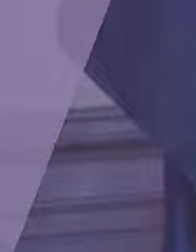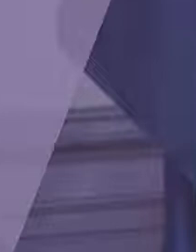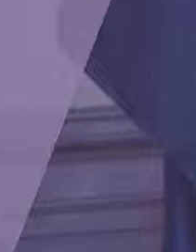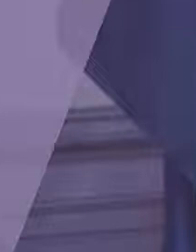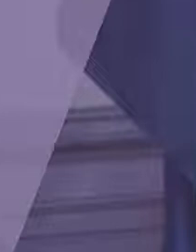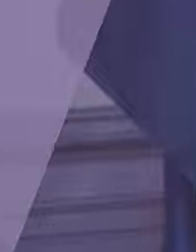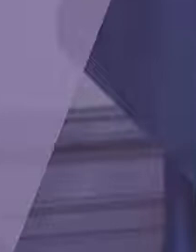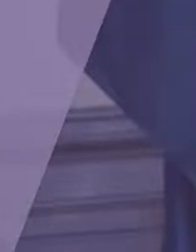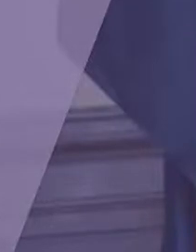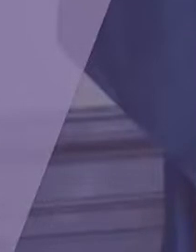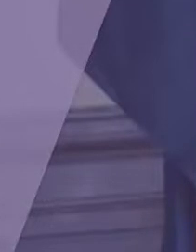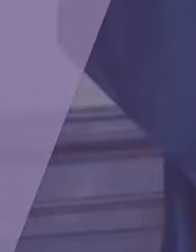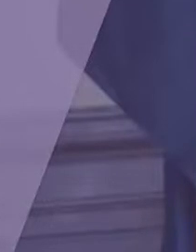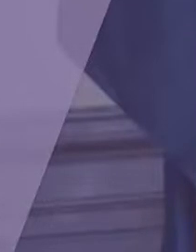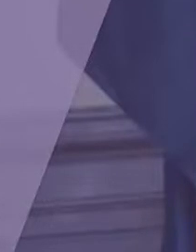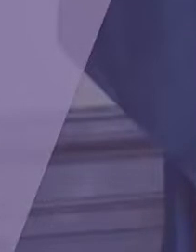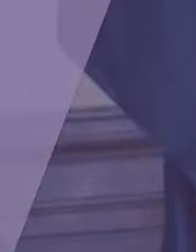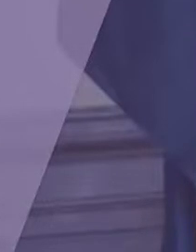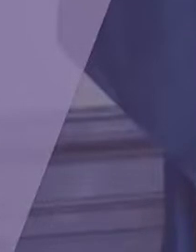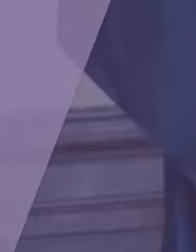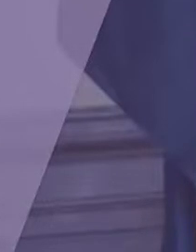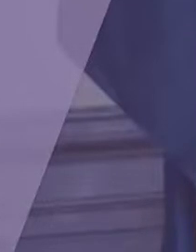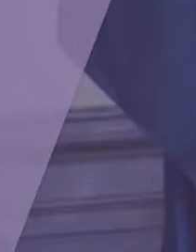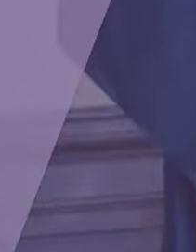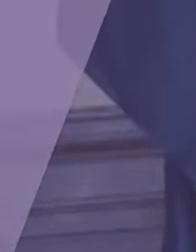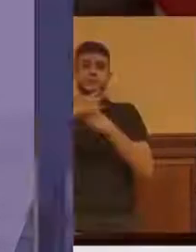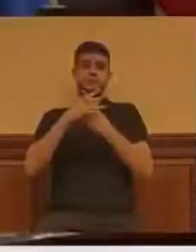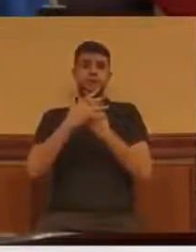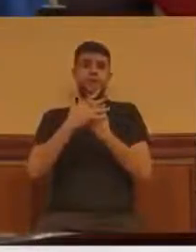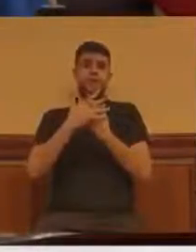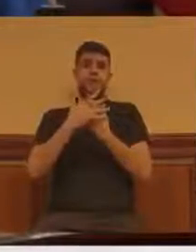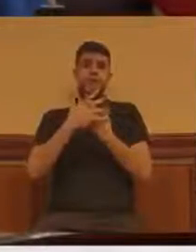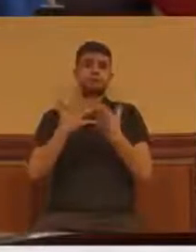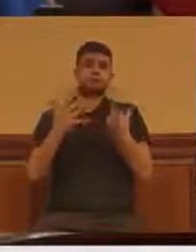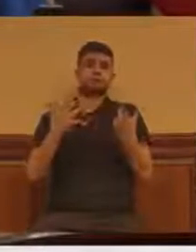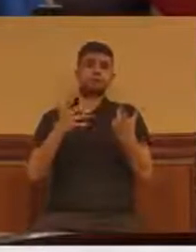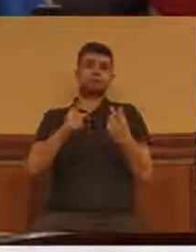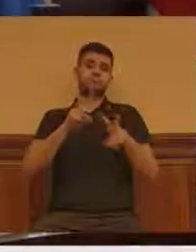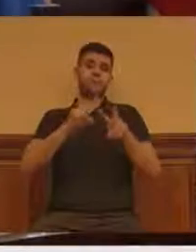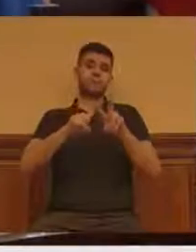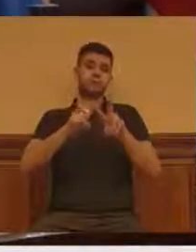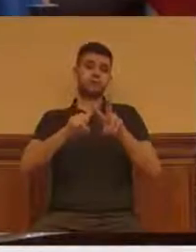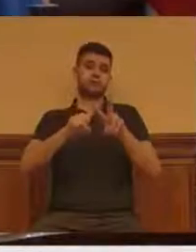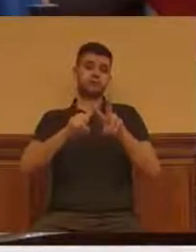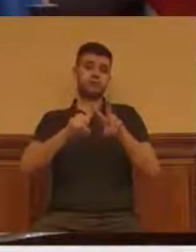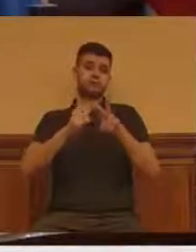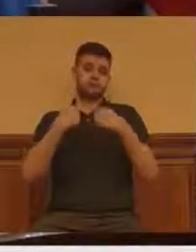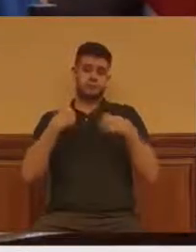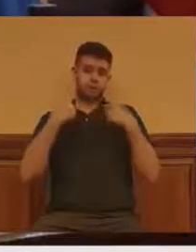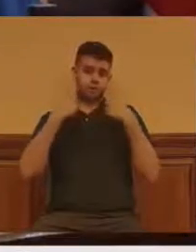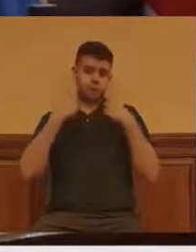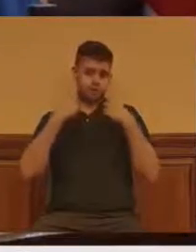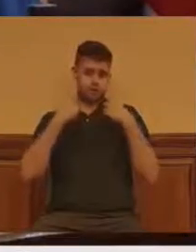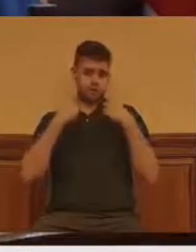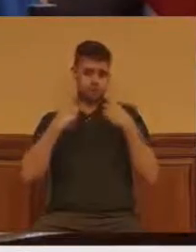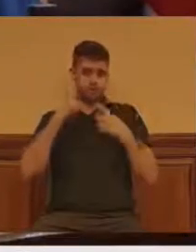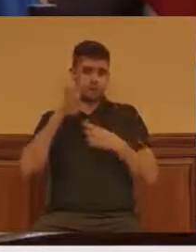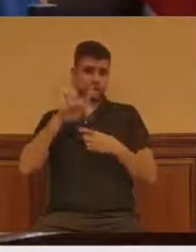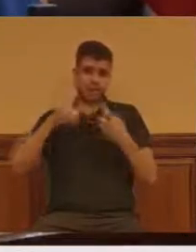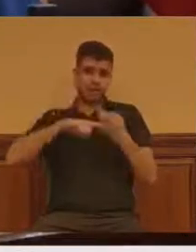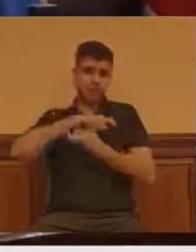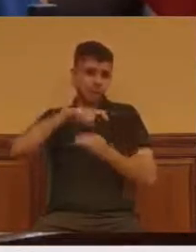Pues como la situación que nos tiene acostumbrados Vox parece que se va a repetir cada año, yo